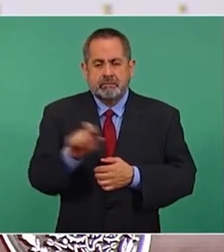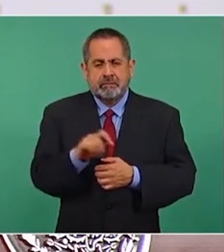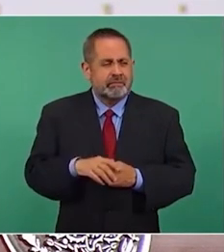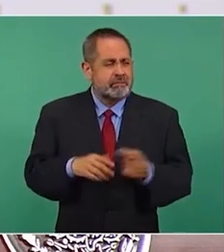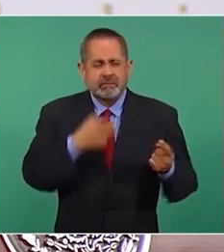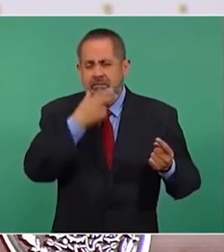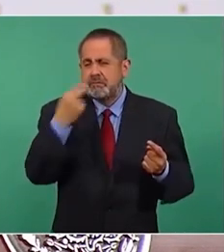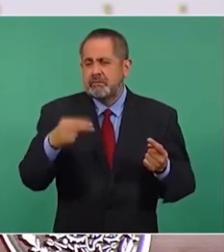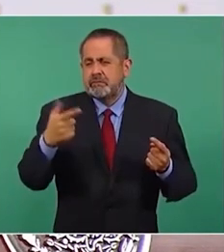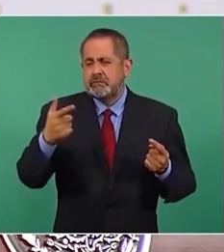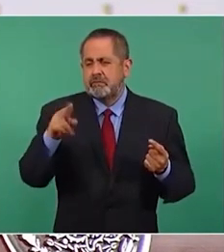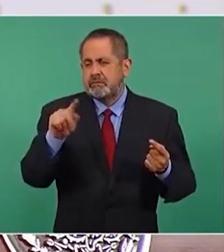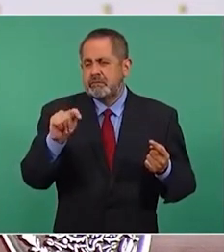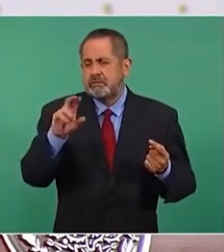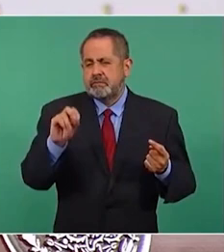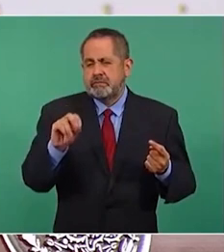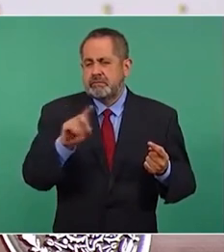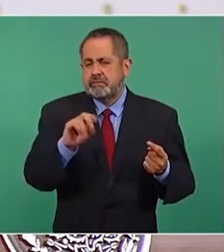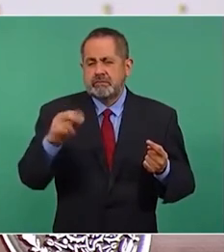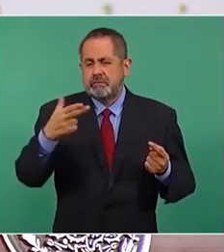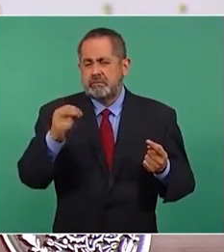Gustavo de Hoyos y era lo que